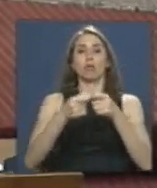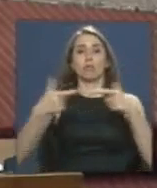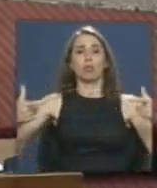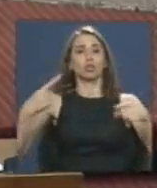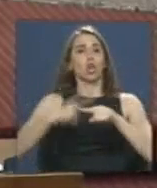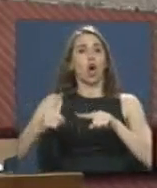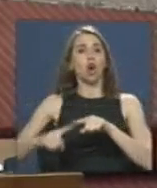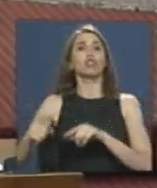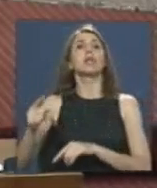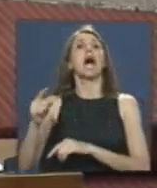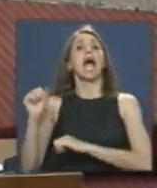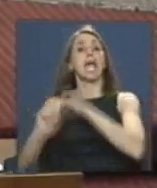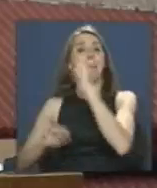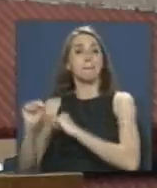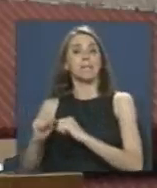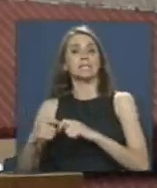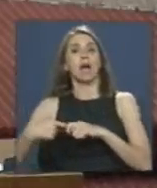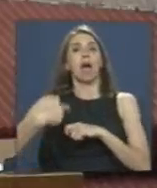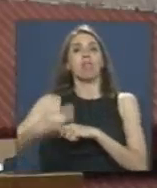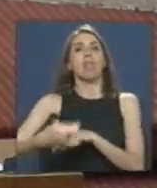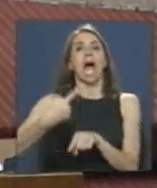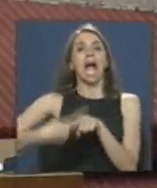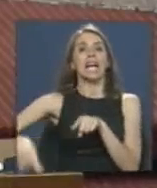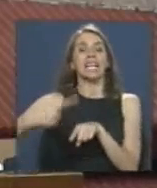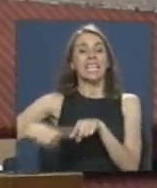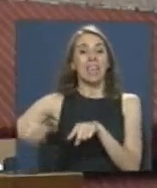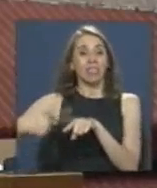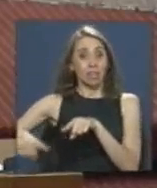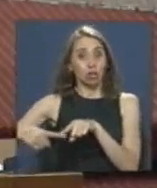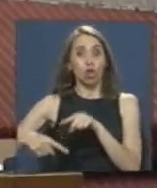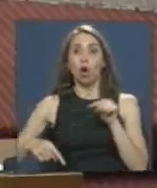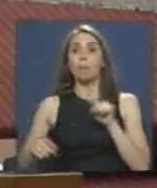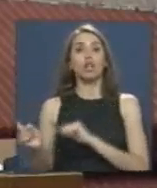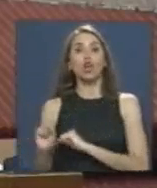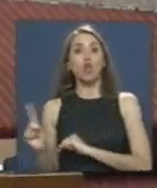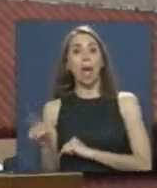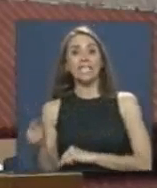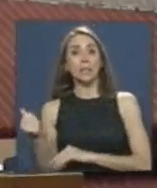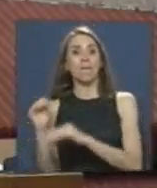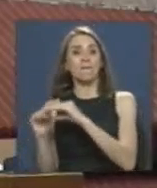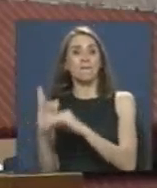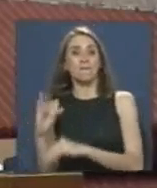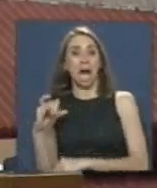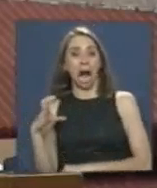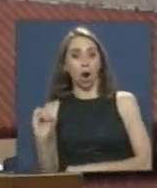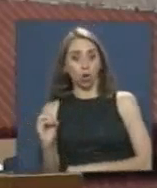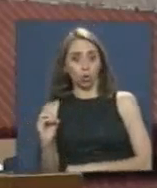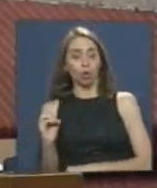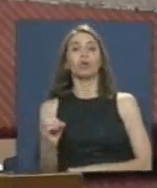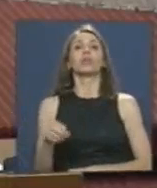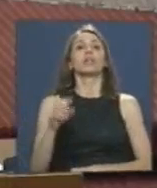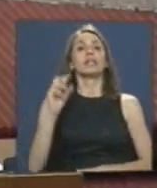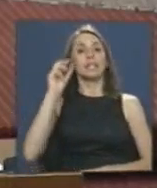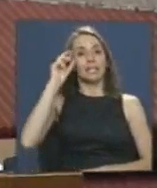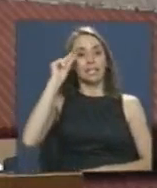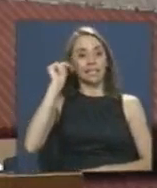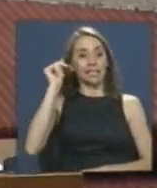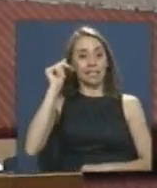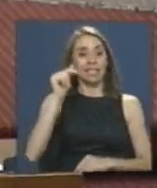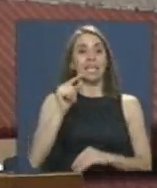de créditos privados otorgados por entidades no bancarias. En lo que se refiere a la creación de la Comisión de